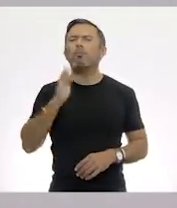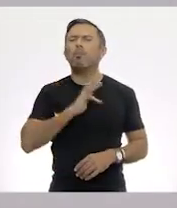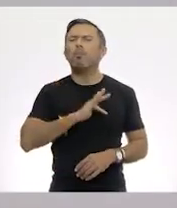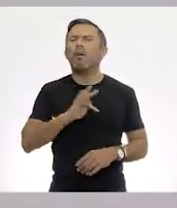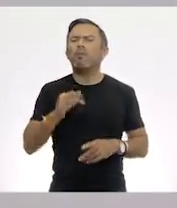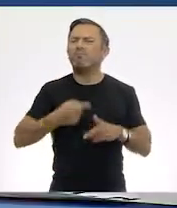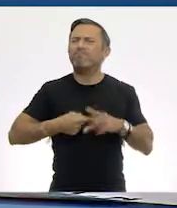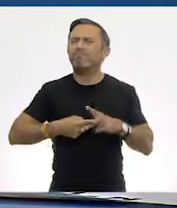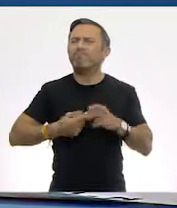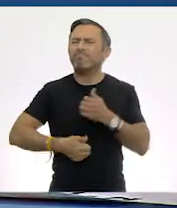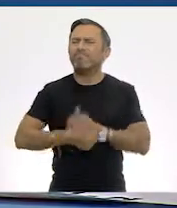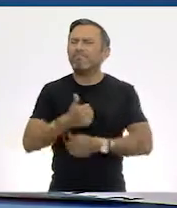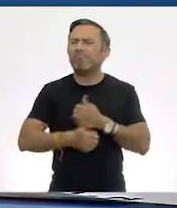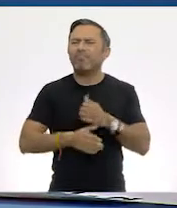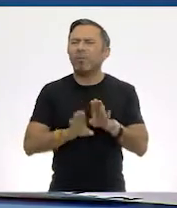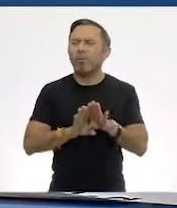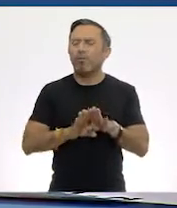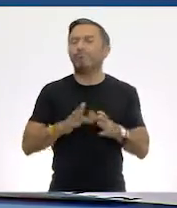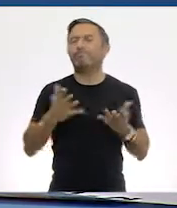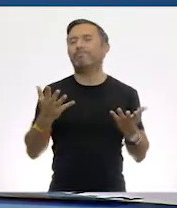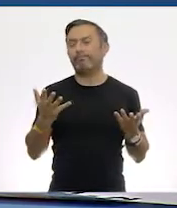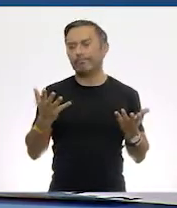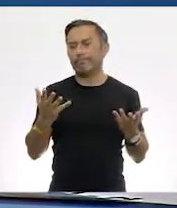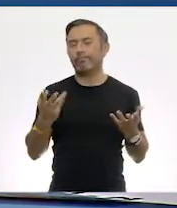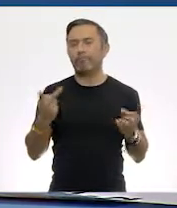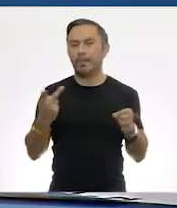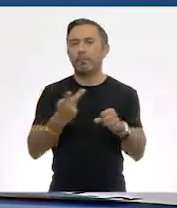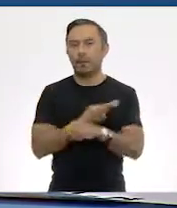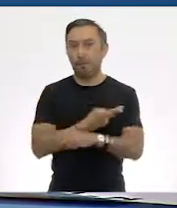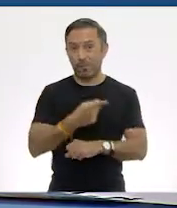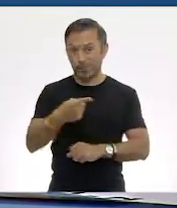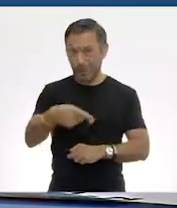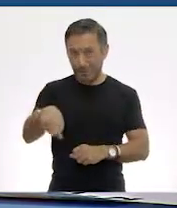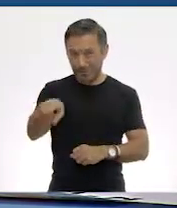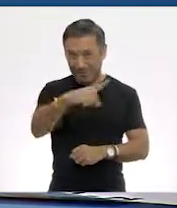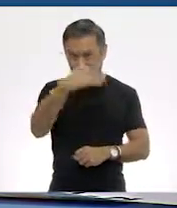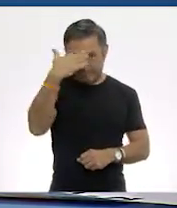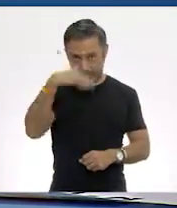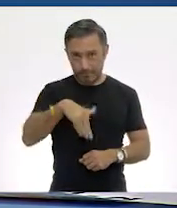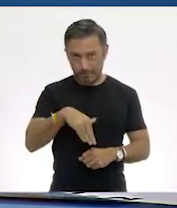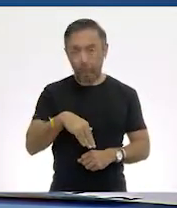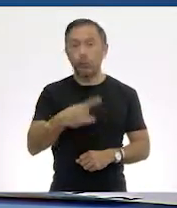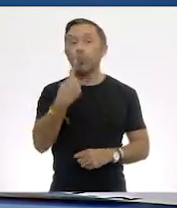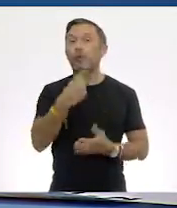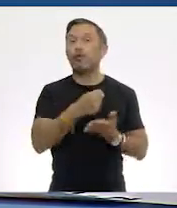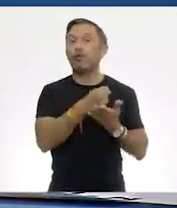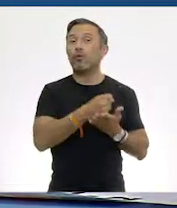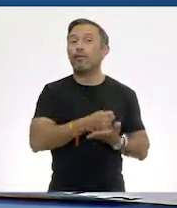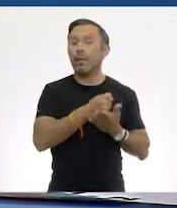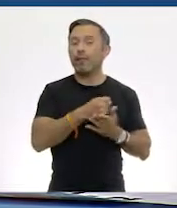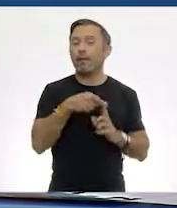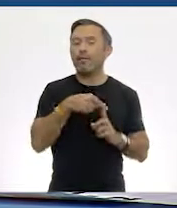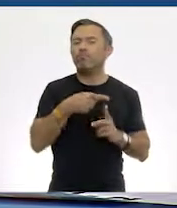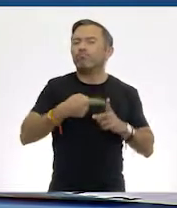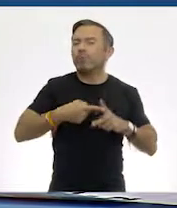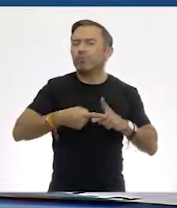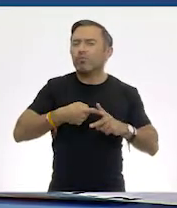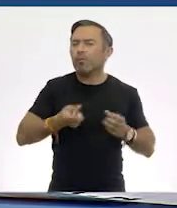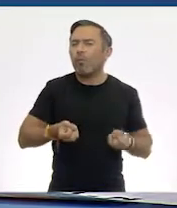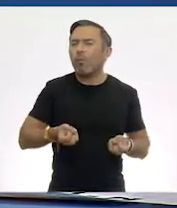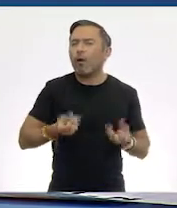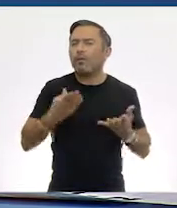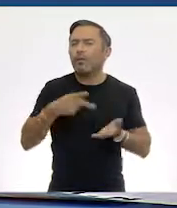Bueno, lo que pasa es que como ya sabemos, una tonelada son mil kilogramos.